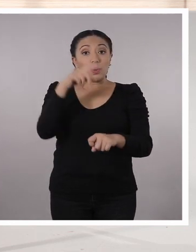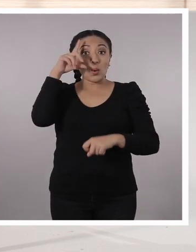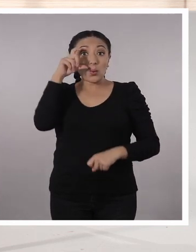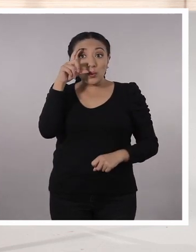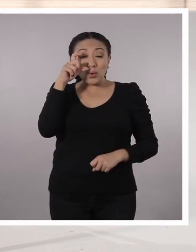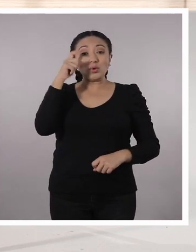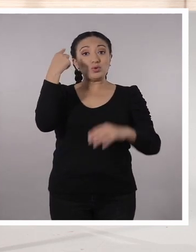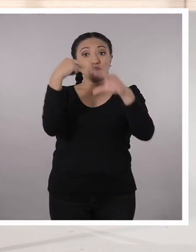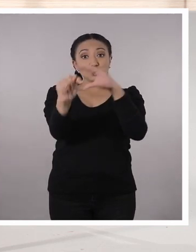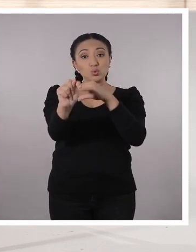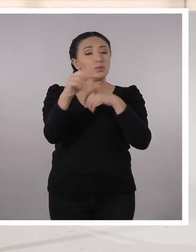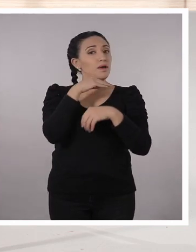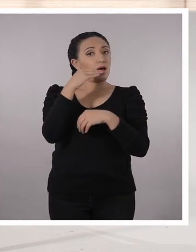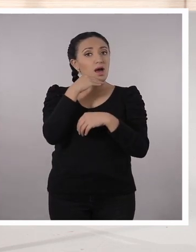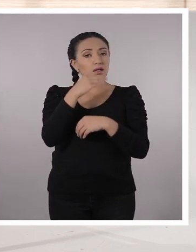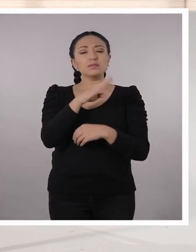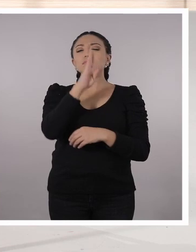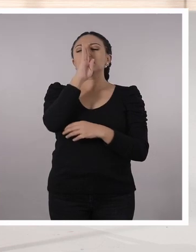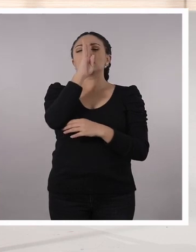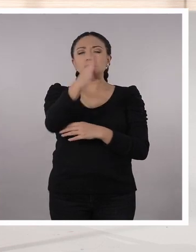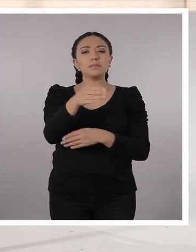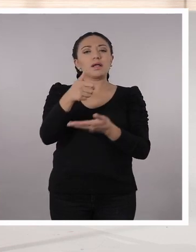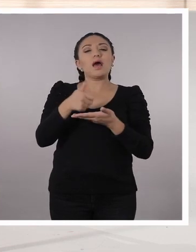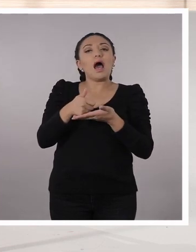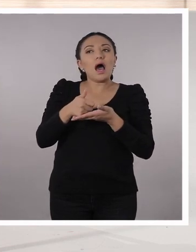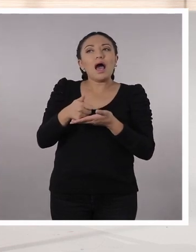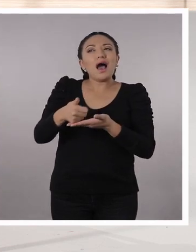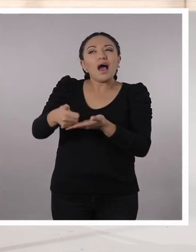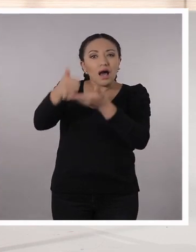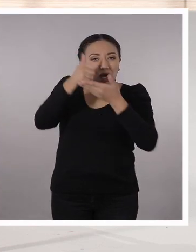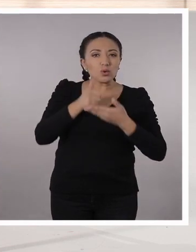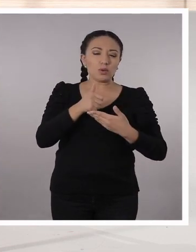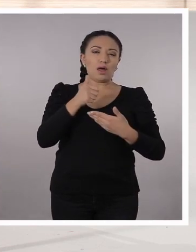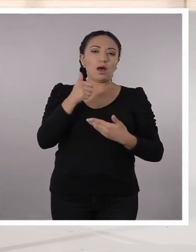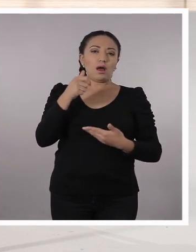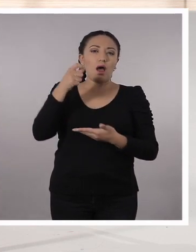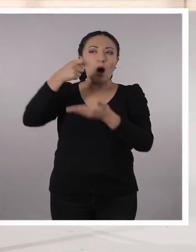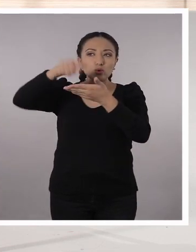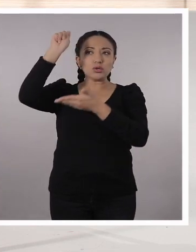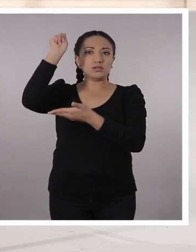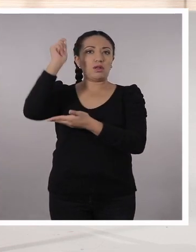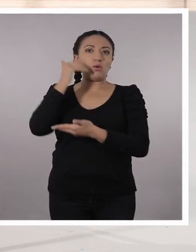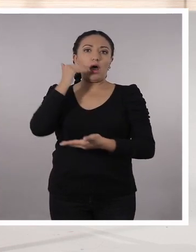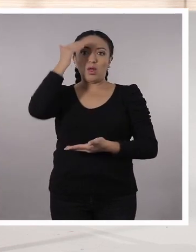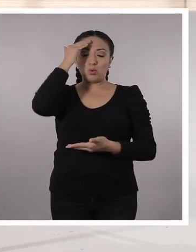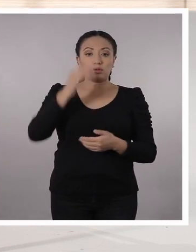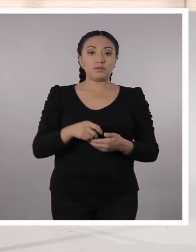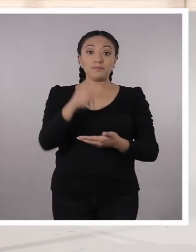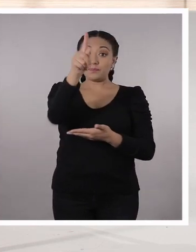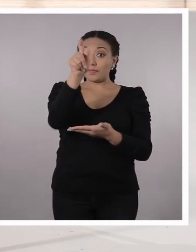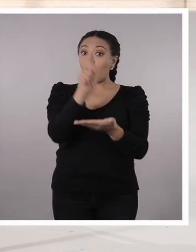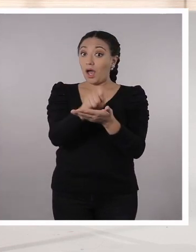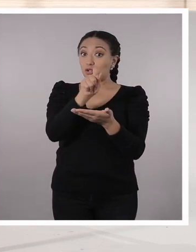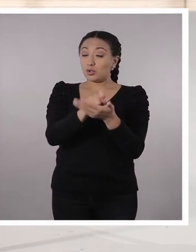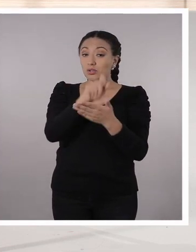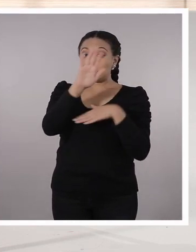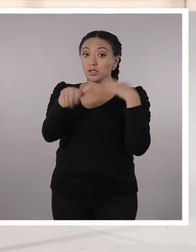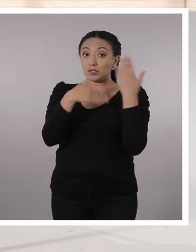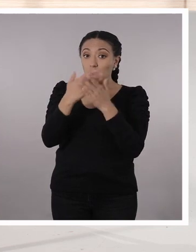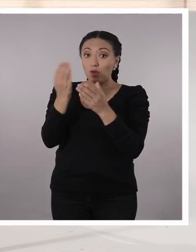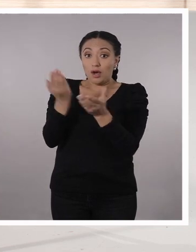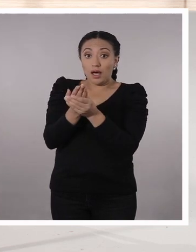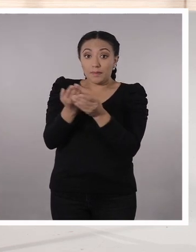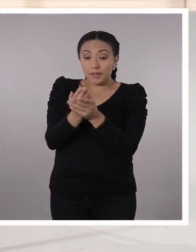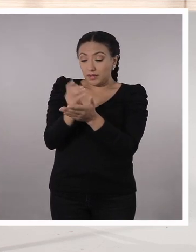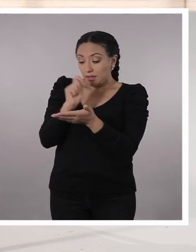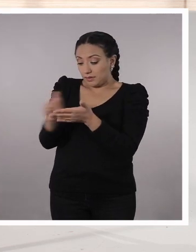siempre que suban contenido a las redes sociales deben hacerlo con la autorización de una persona adulta. Y no se olviden de anotar todo en su portafolio.